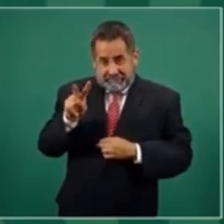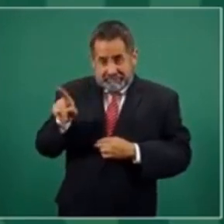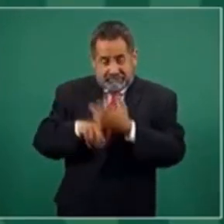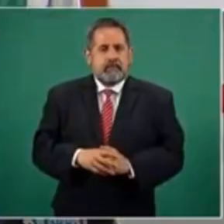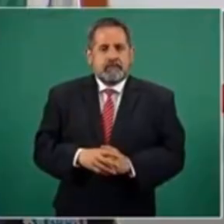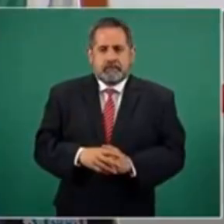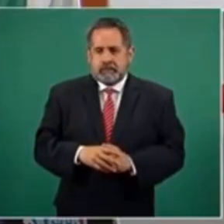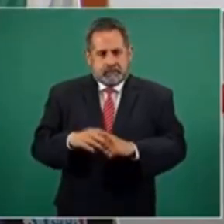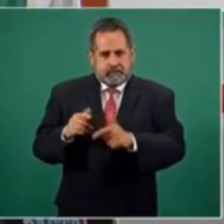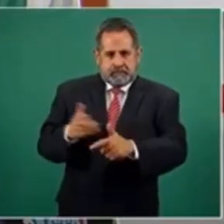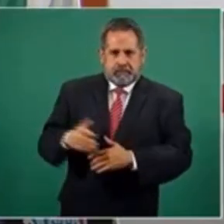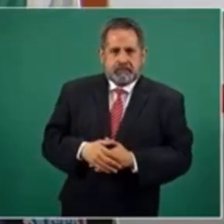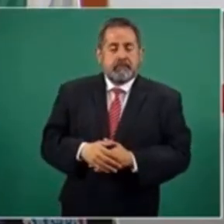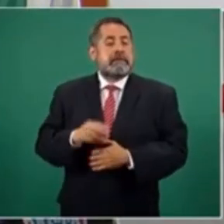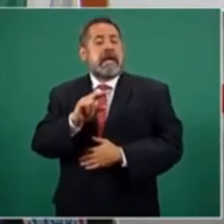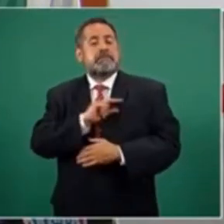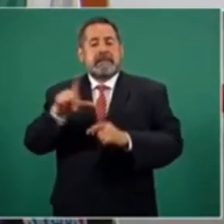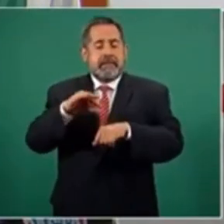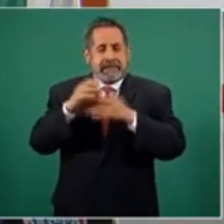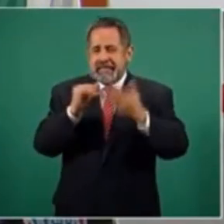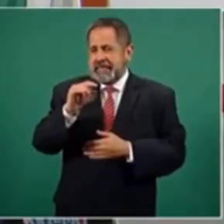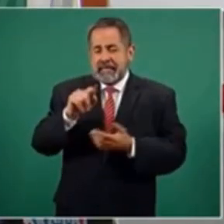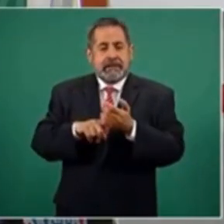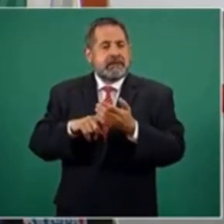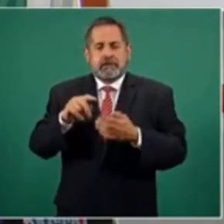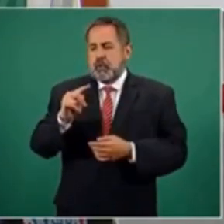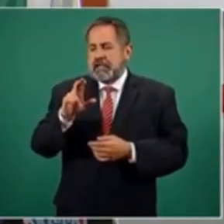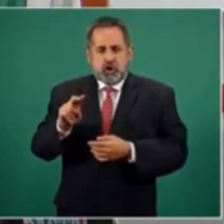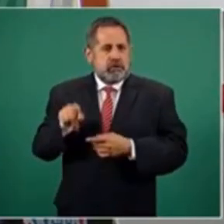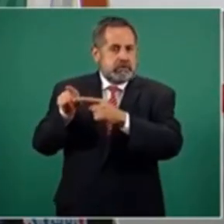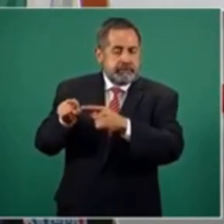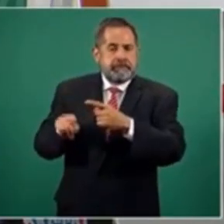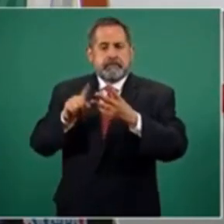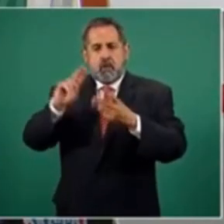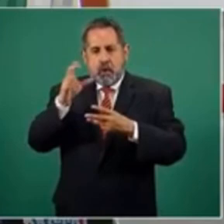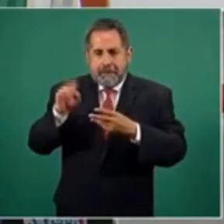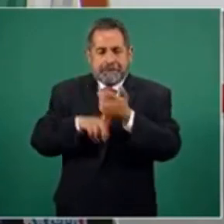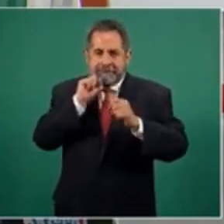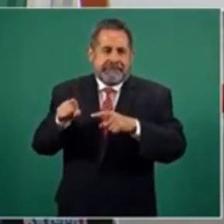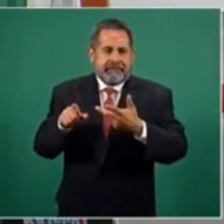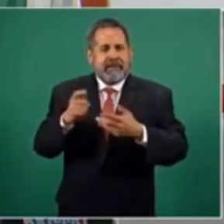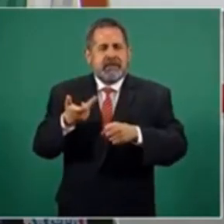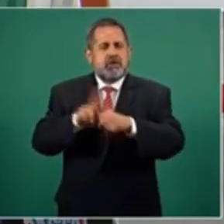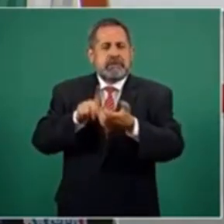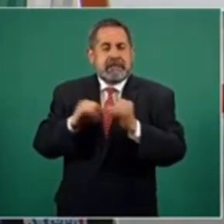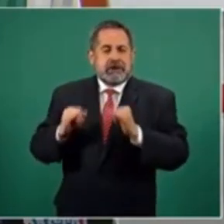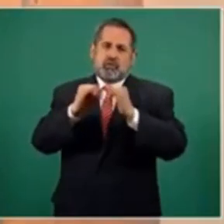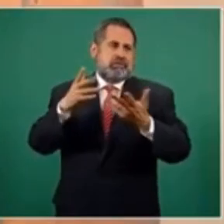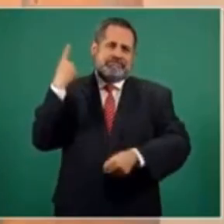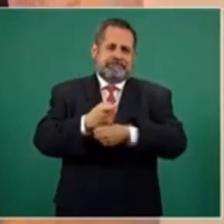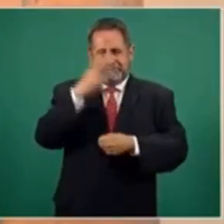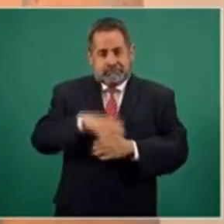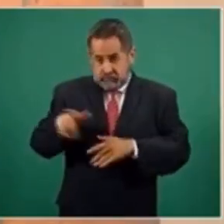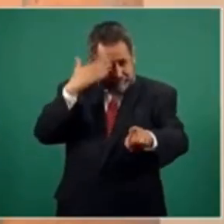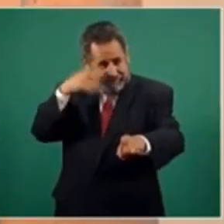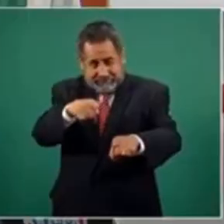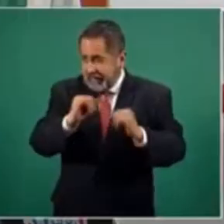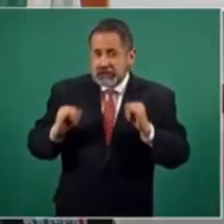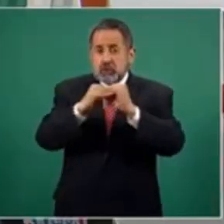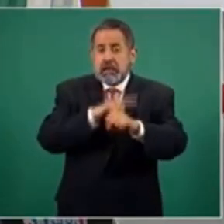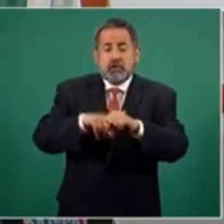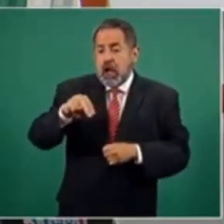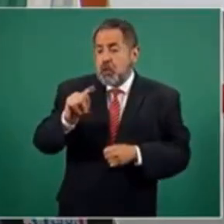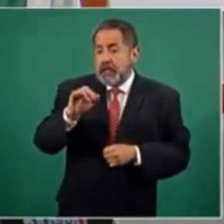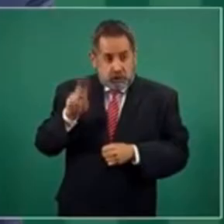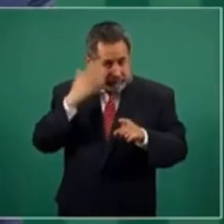Investigación. Adelante. Es especialista en medicina interna por el Instituto Nacional de Nutrición y Ciencias Médicas, Salvador Subirán, y de la UNAM, este hospital, Instituto, se referencia también en la pandemia. el Instituto